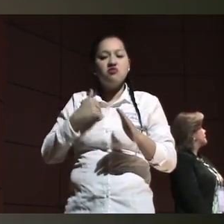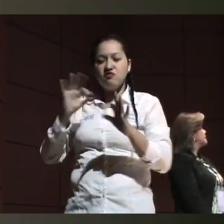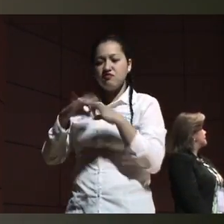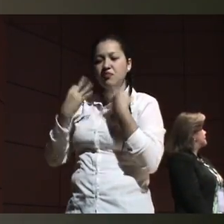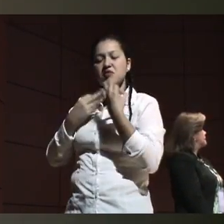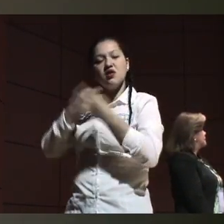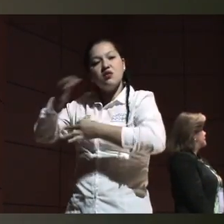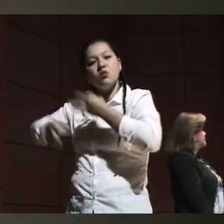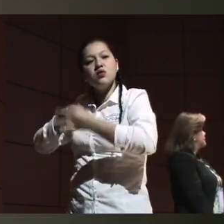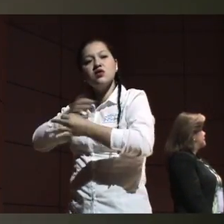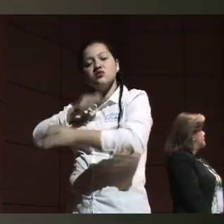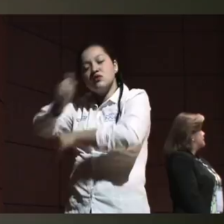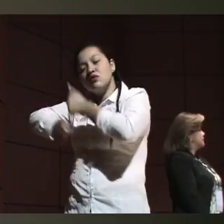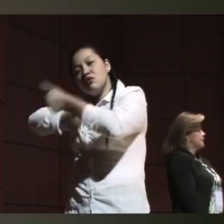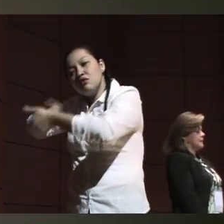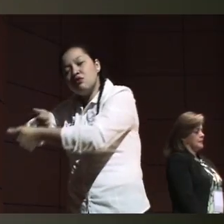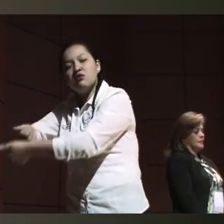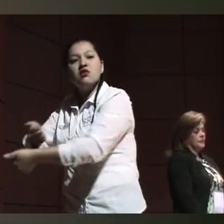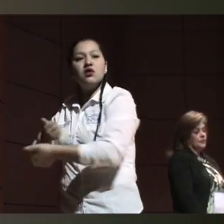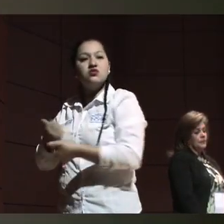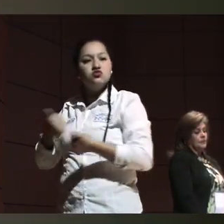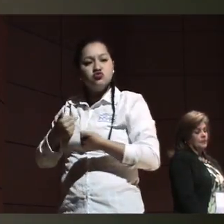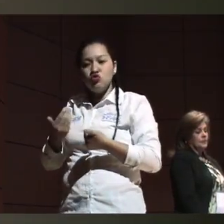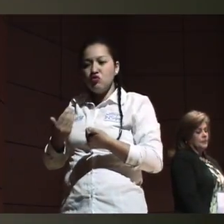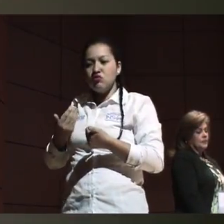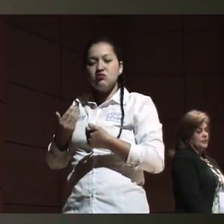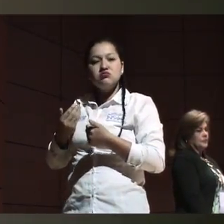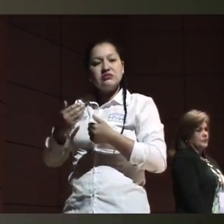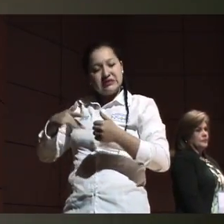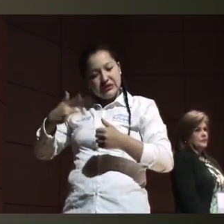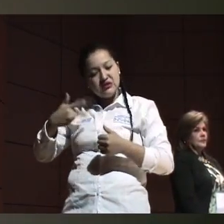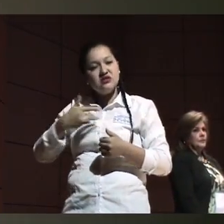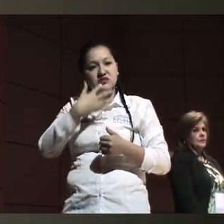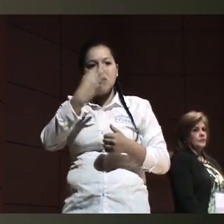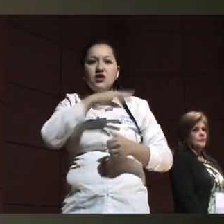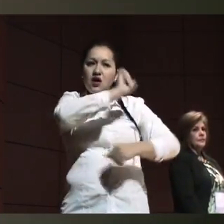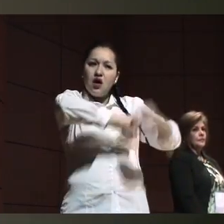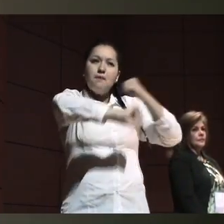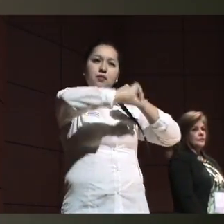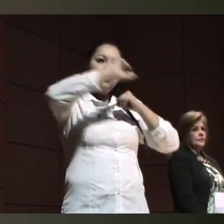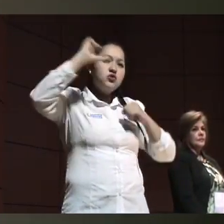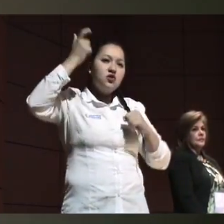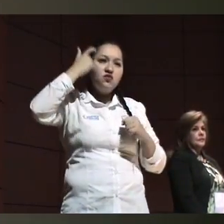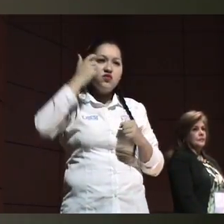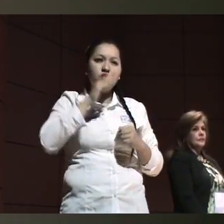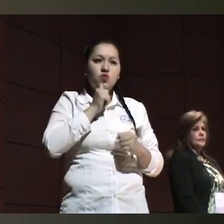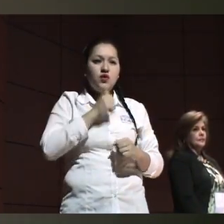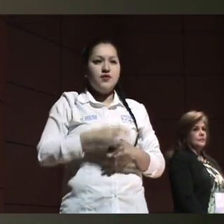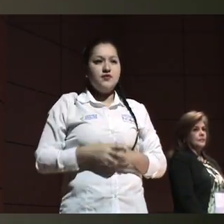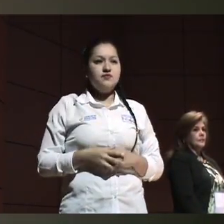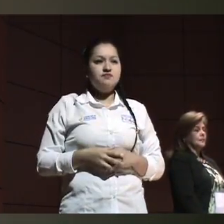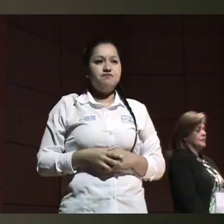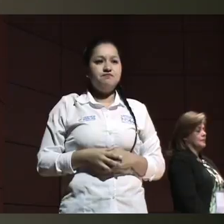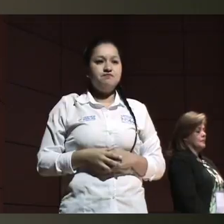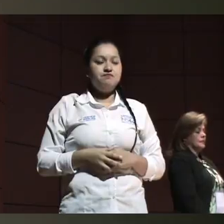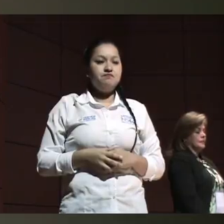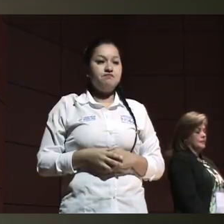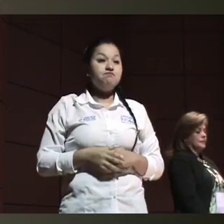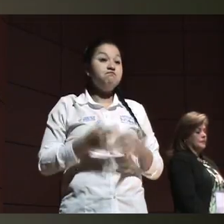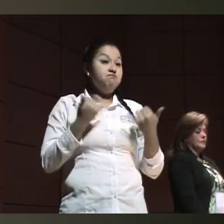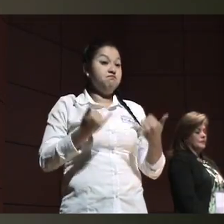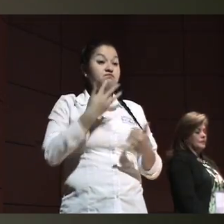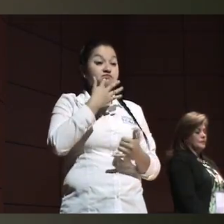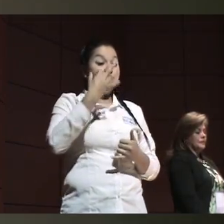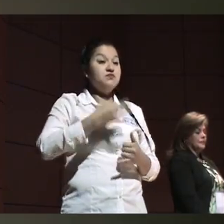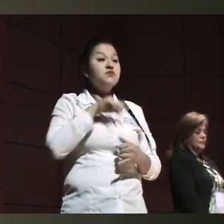capacidad de asistencia y una seguridad. Que nos sintamos seguros, no nos sintamos solos. Entonces, con estas improntas realmente